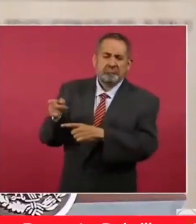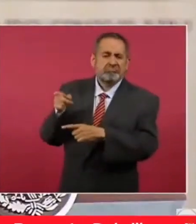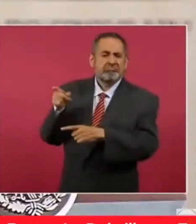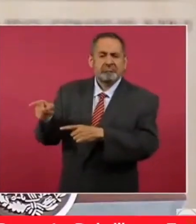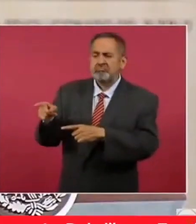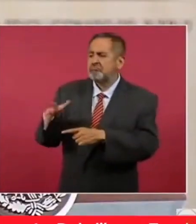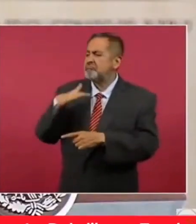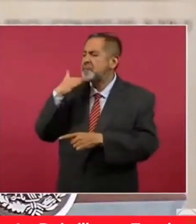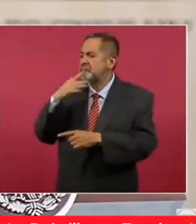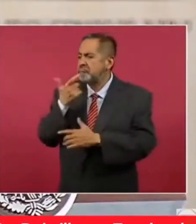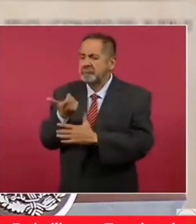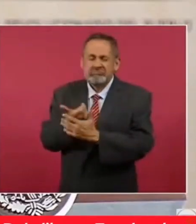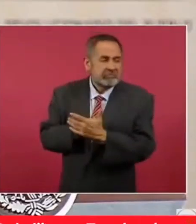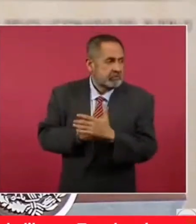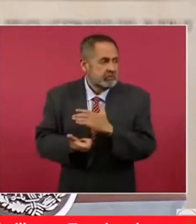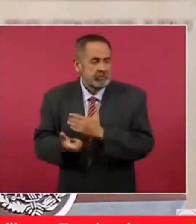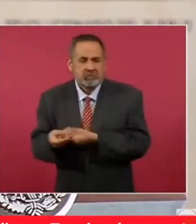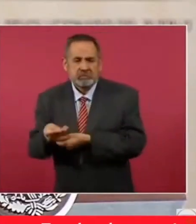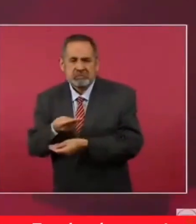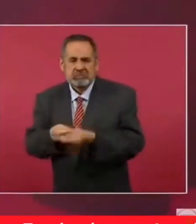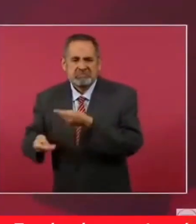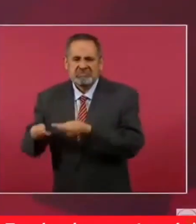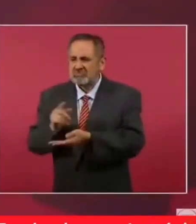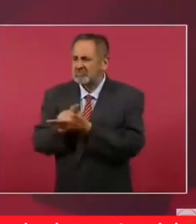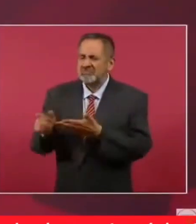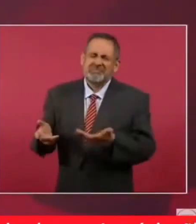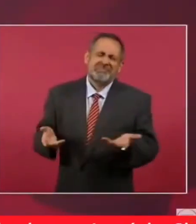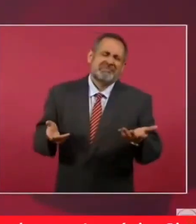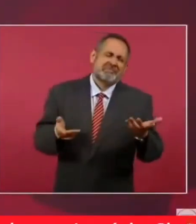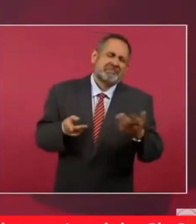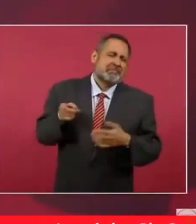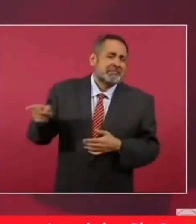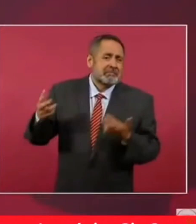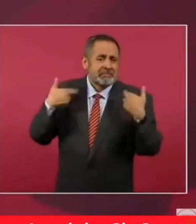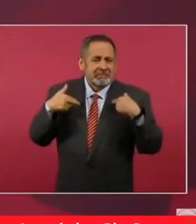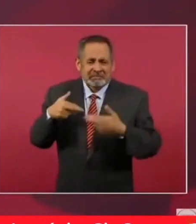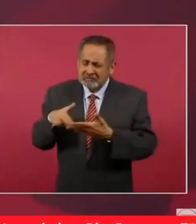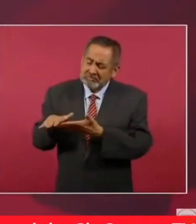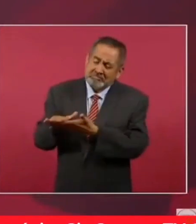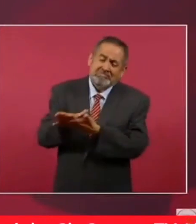lavado de dinero. Maestro humilde.